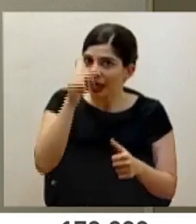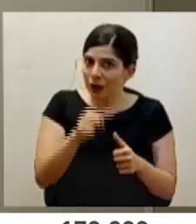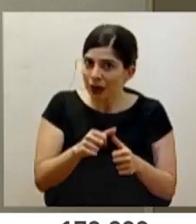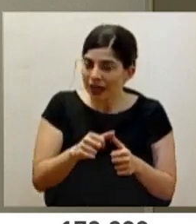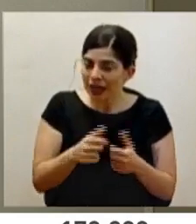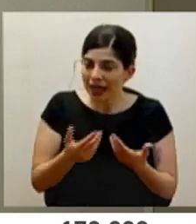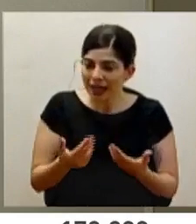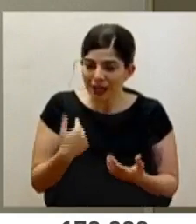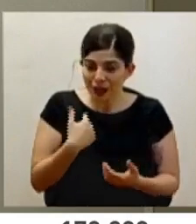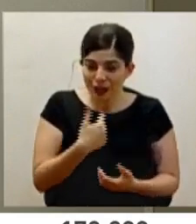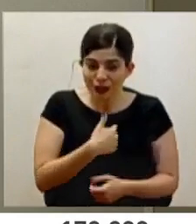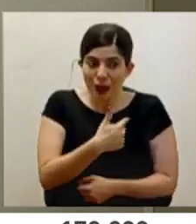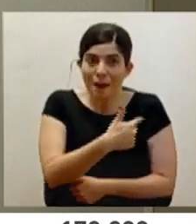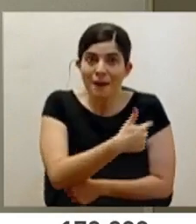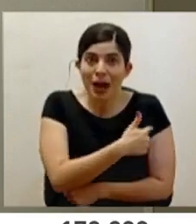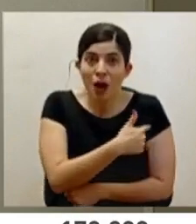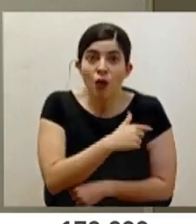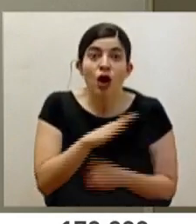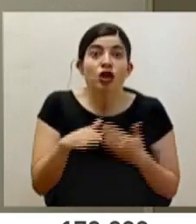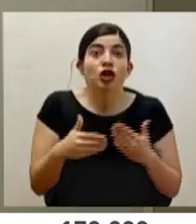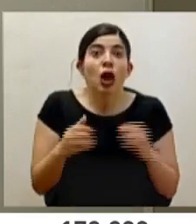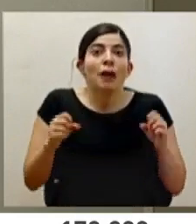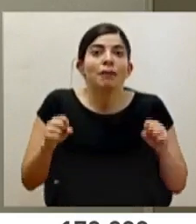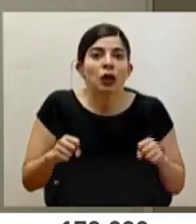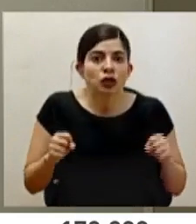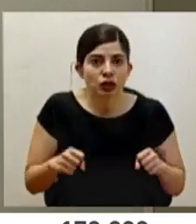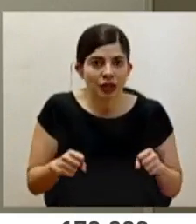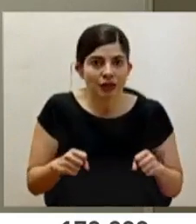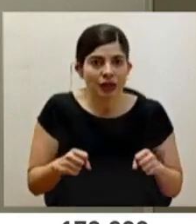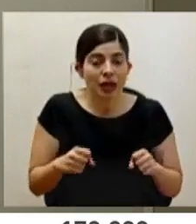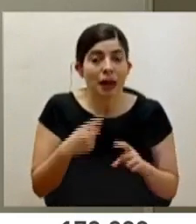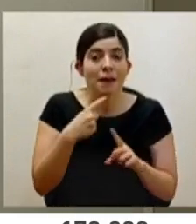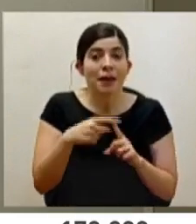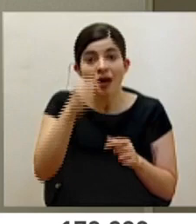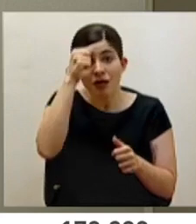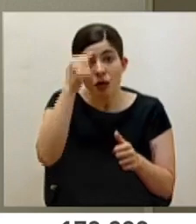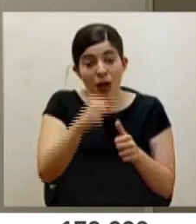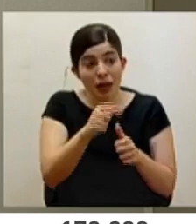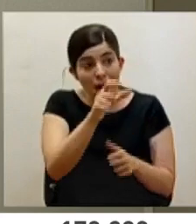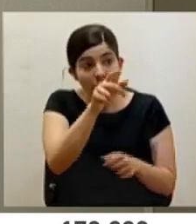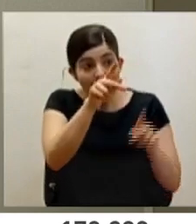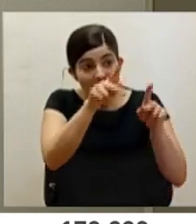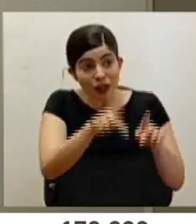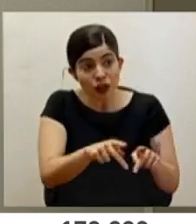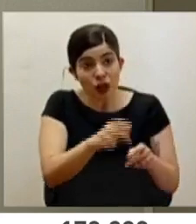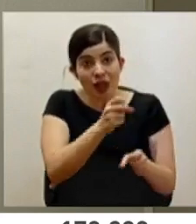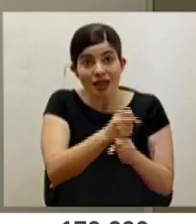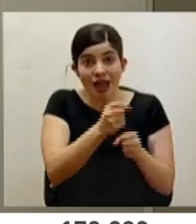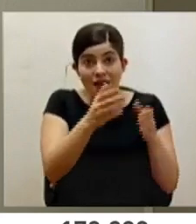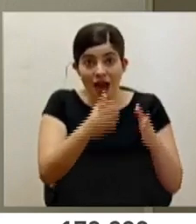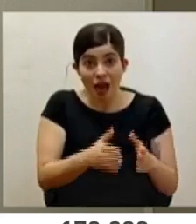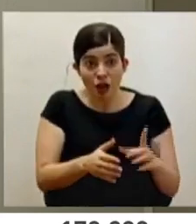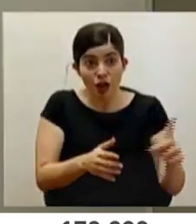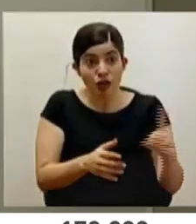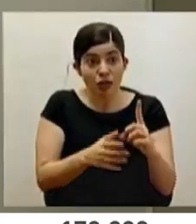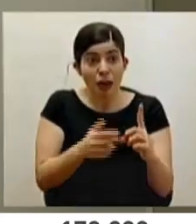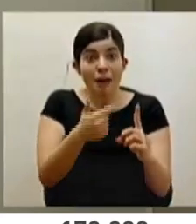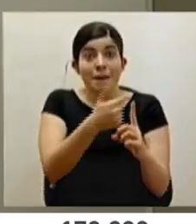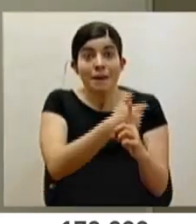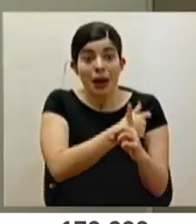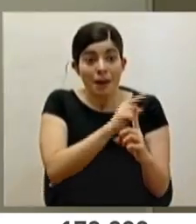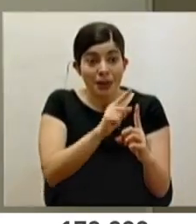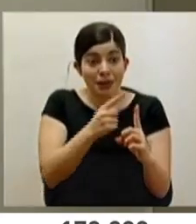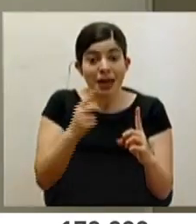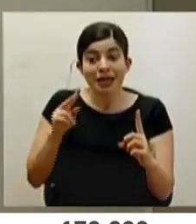lo que estamos vacunando es lo que podemos siempre garantizando que el funcionario o la persona que se pone la primera dosis tenga